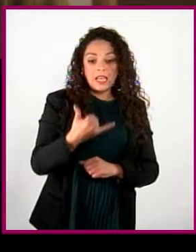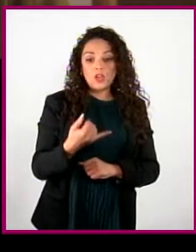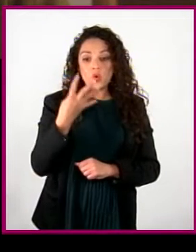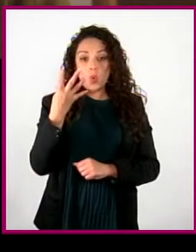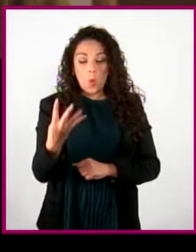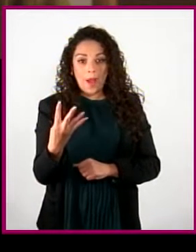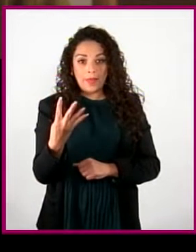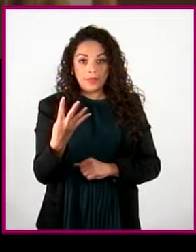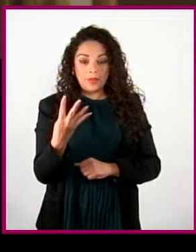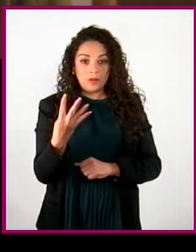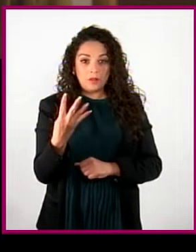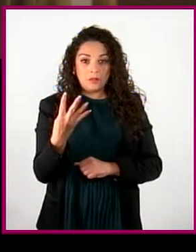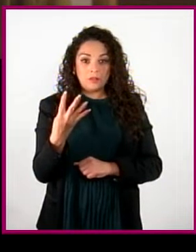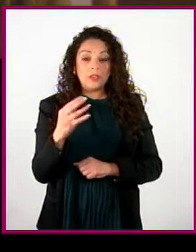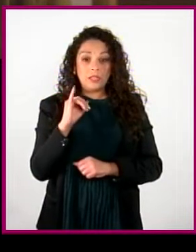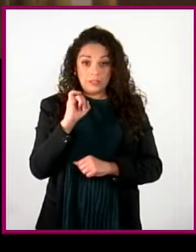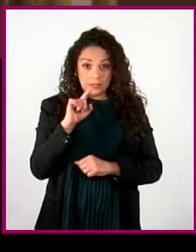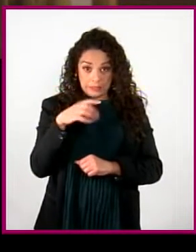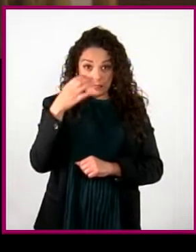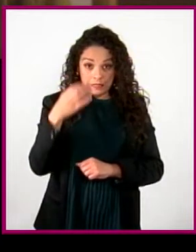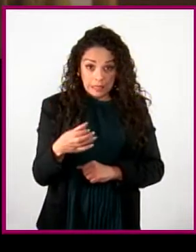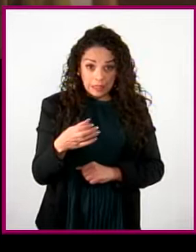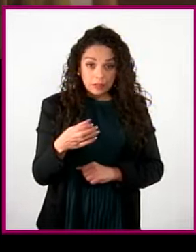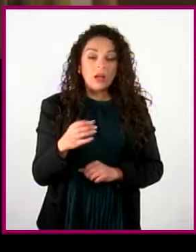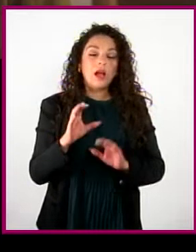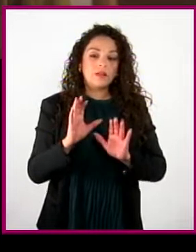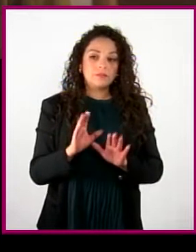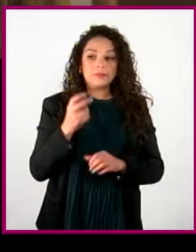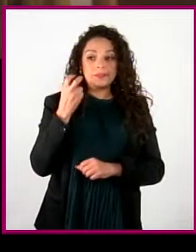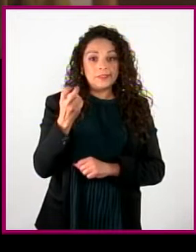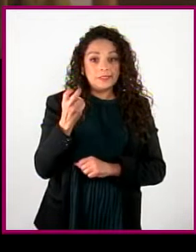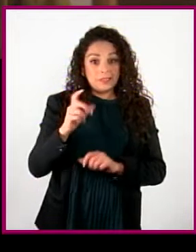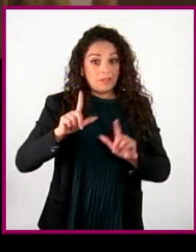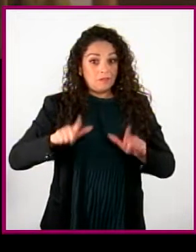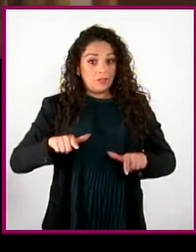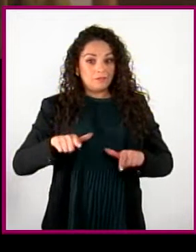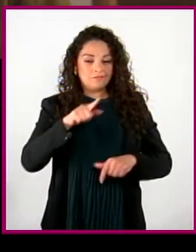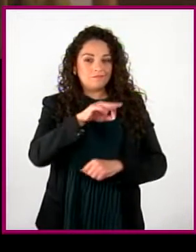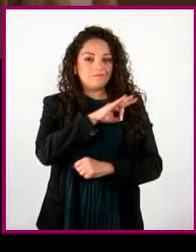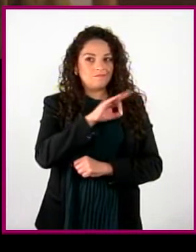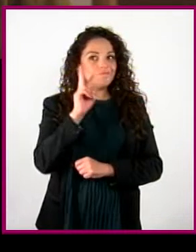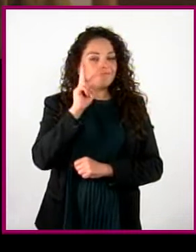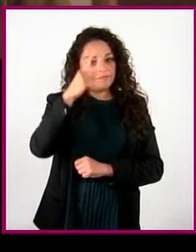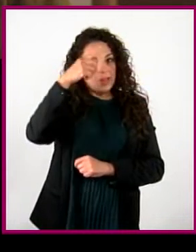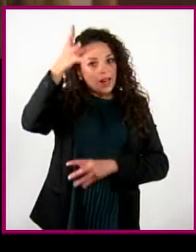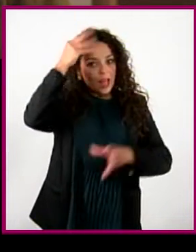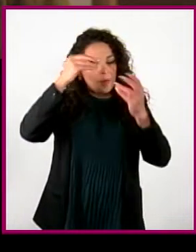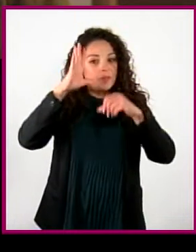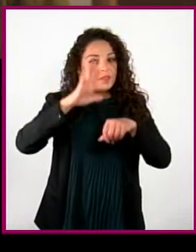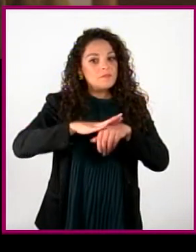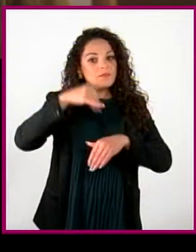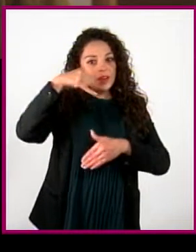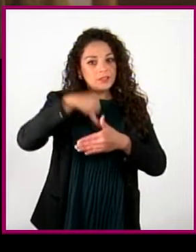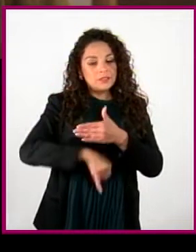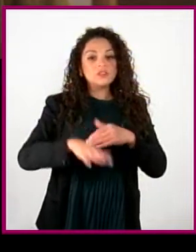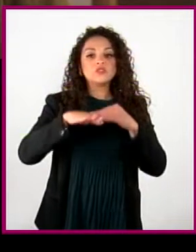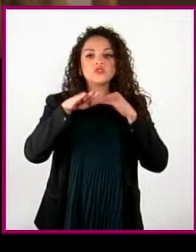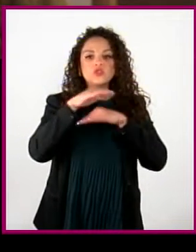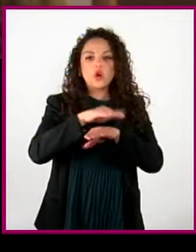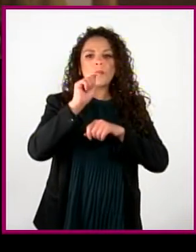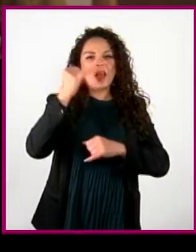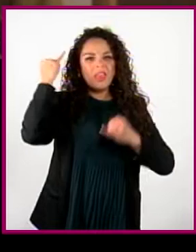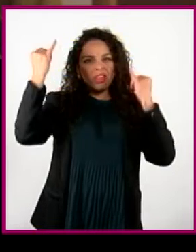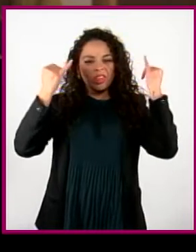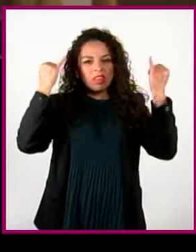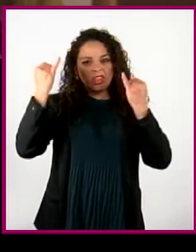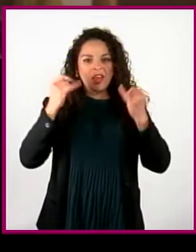afirmaciones respondidas como ciertas, me parece que este episodio del blog les caería muy bien para aprender más sobre los mitos que hay con respecto a